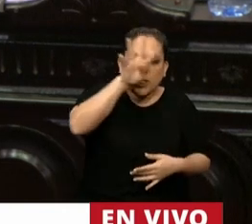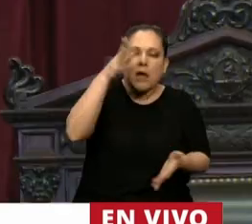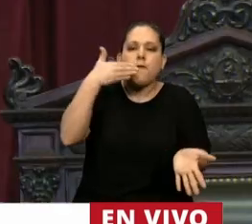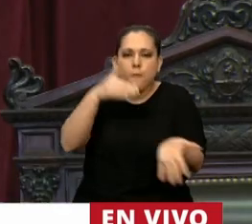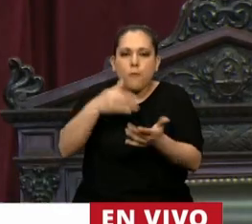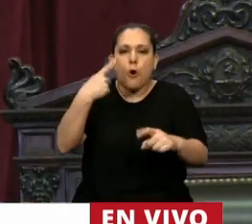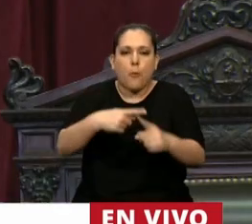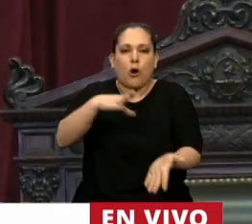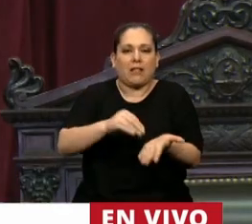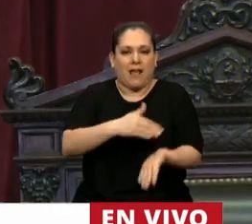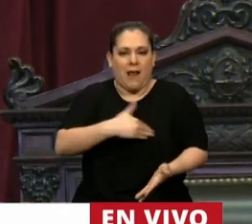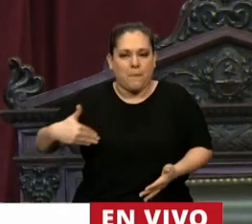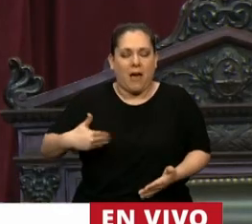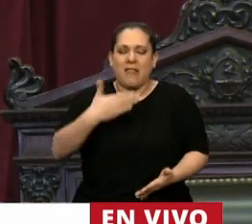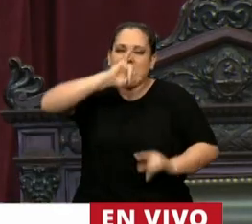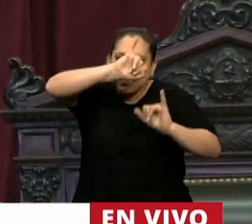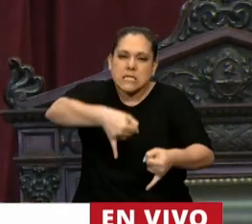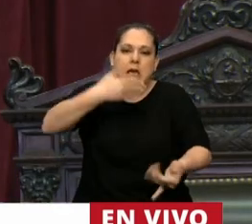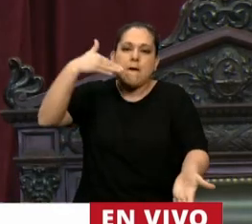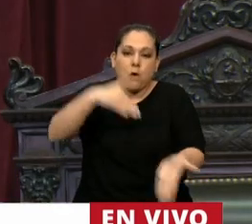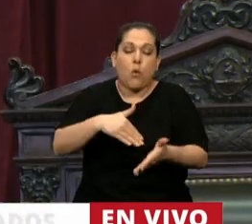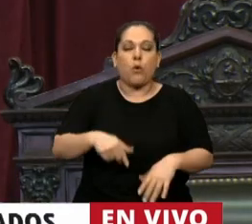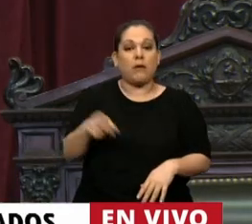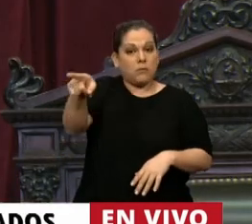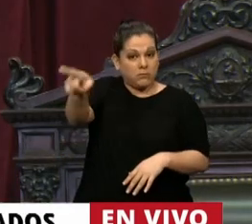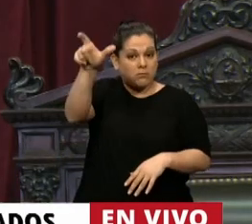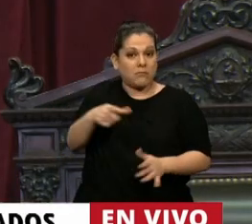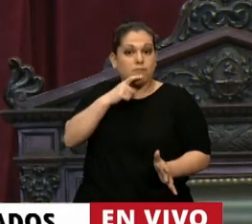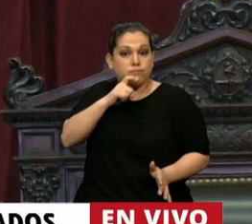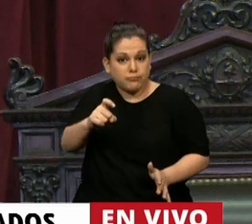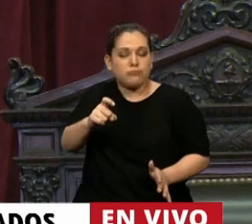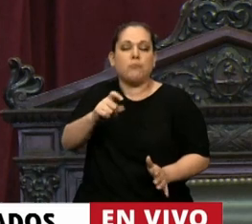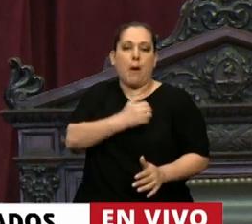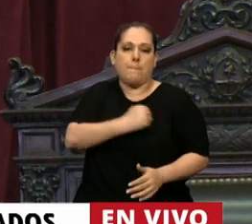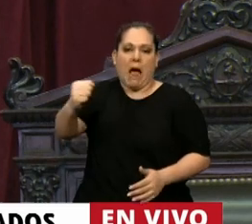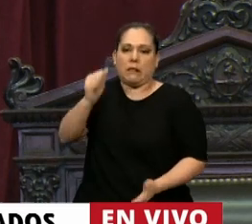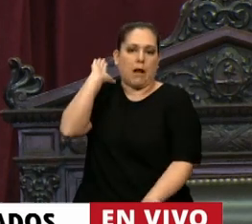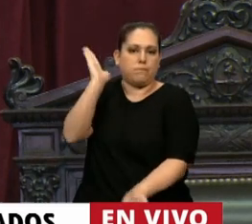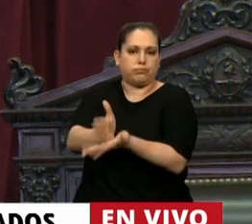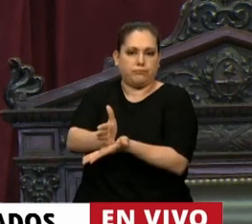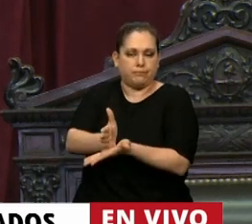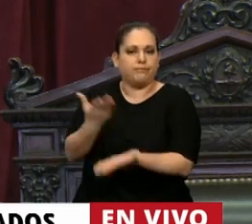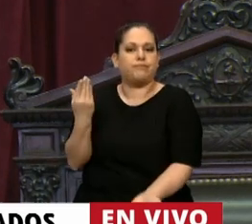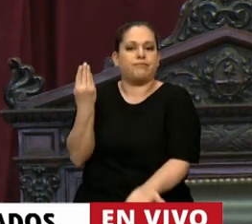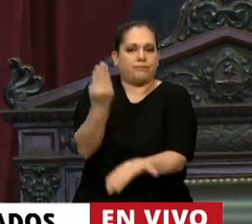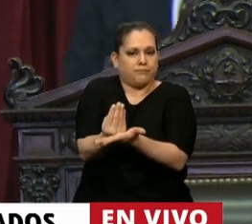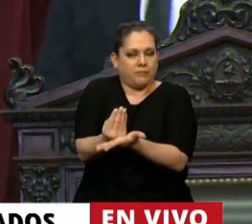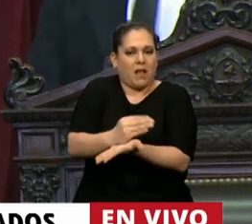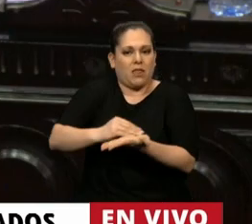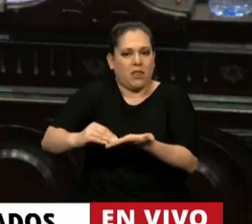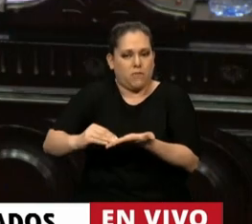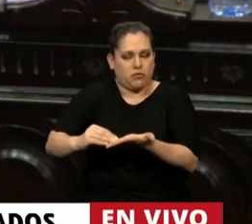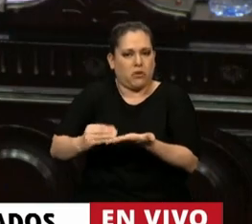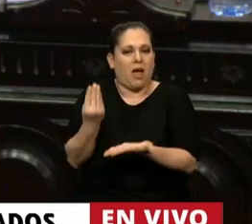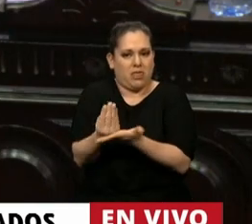tierra. ¡Sí, juro! Si así no lo hicierais, la patria os lo demande. Queda incorporada